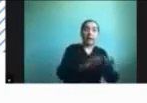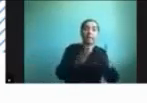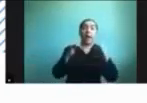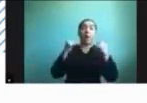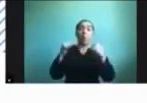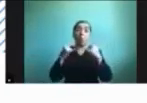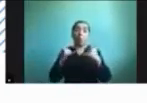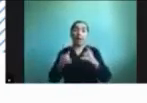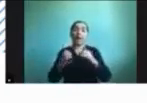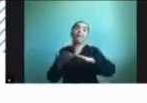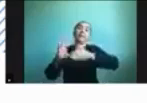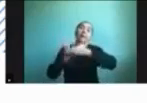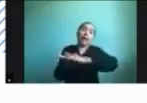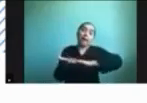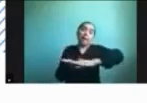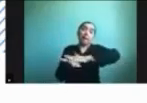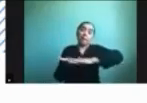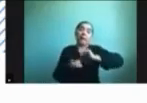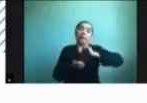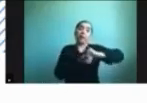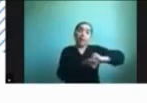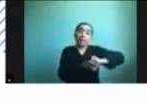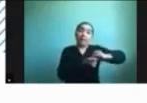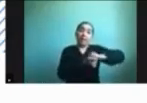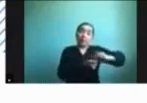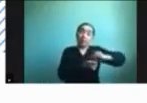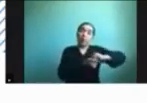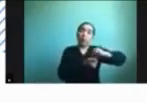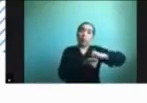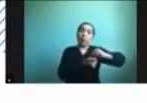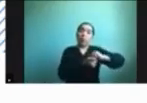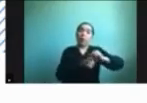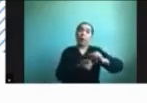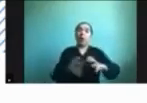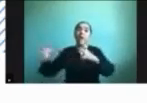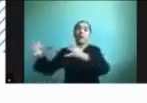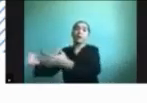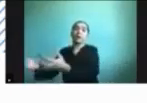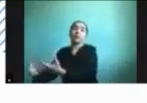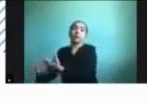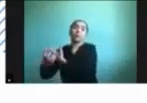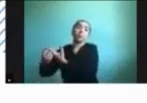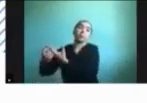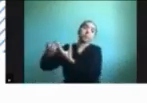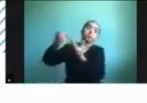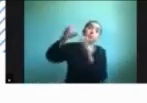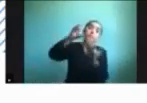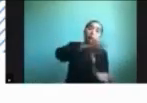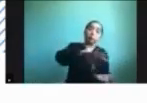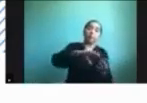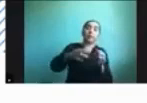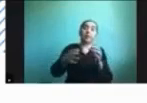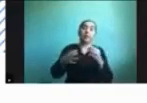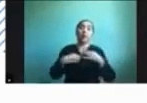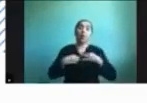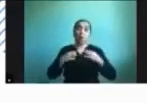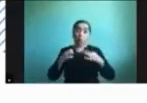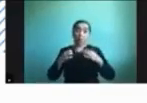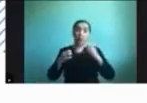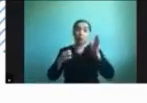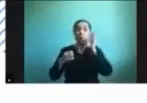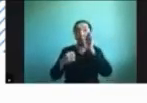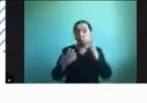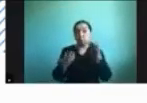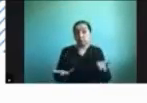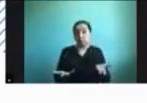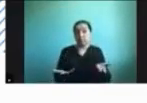la ropa llevar la ropa a la lavadora si se fijan hay muchas actividades en que todos